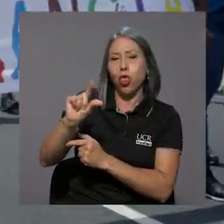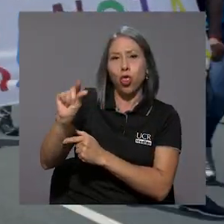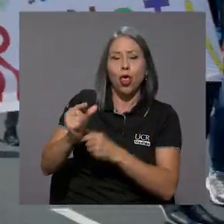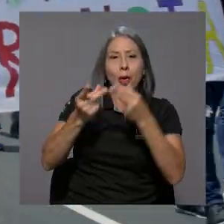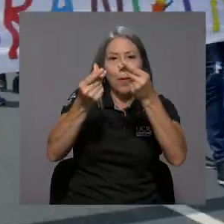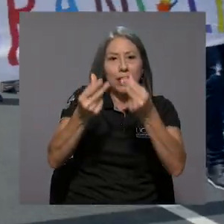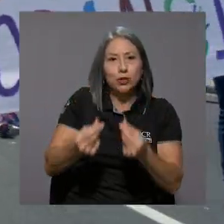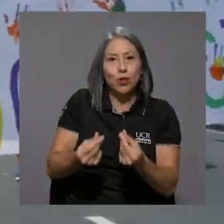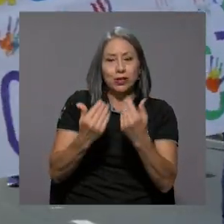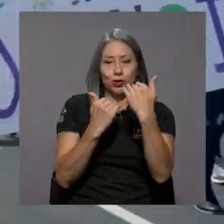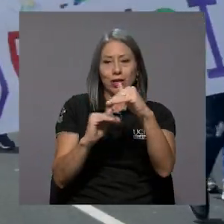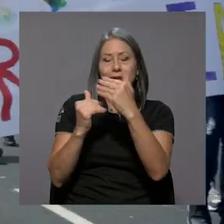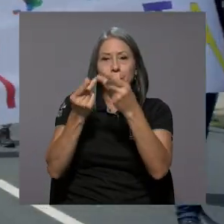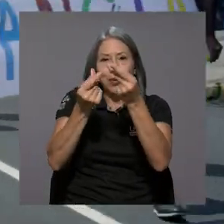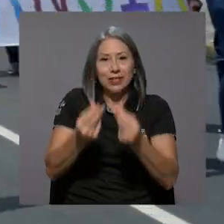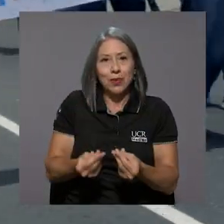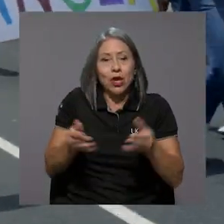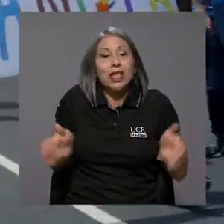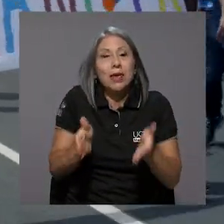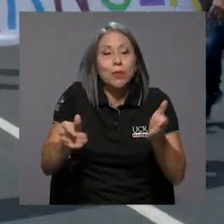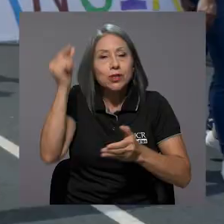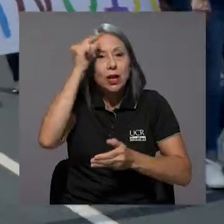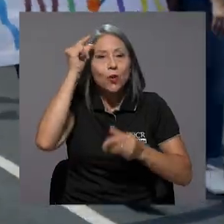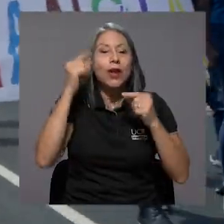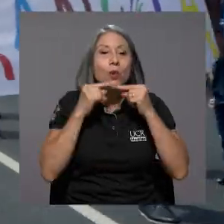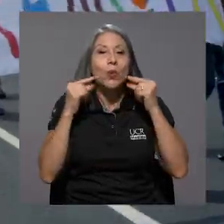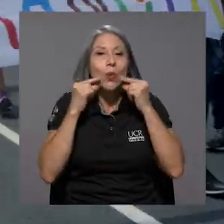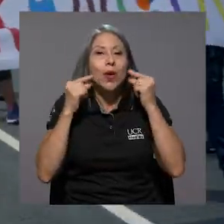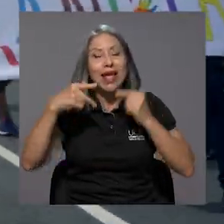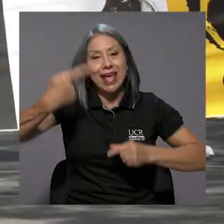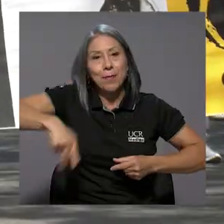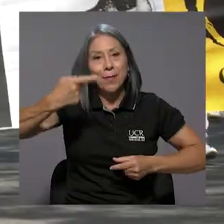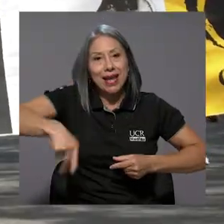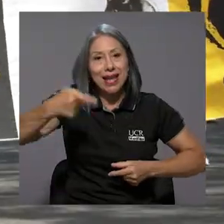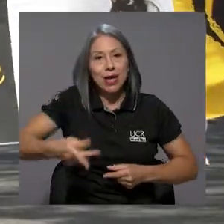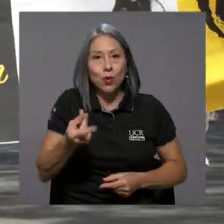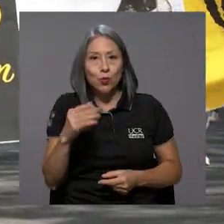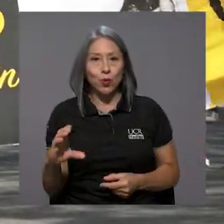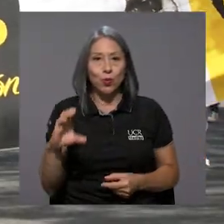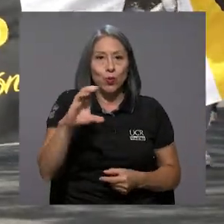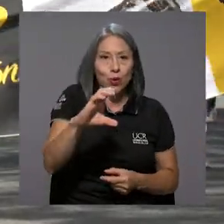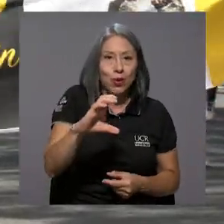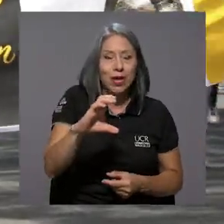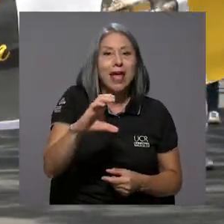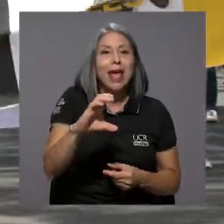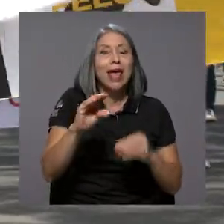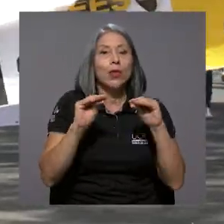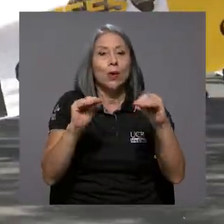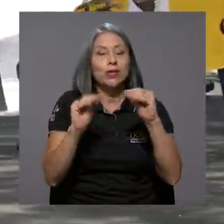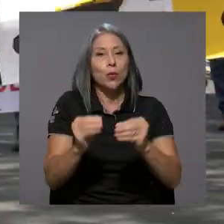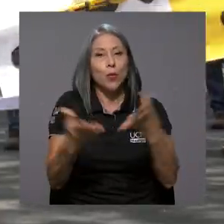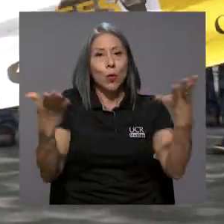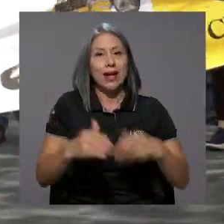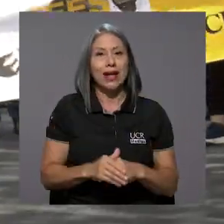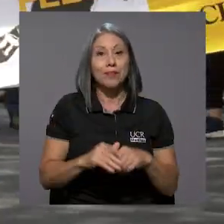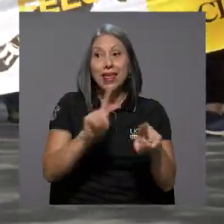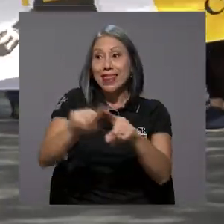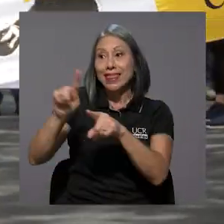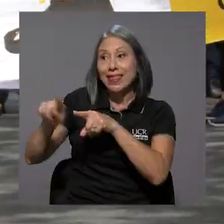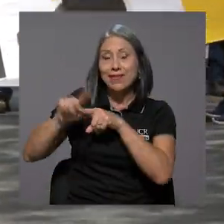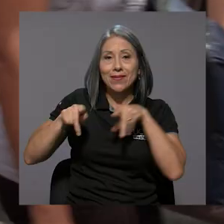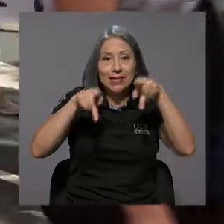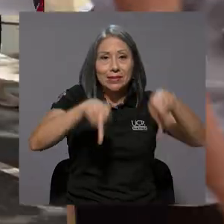presupuestarios que impulsa el gobierno del presidente Rodrigo Chávez y que ponen en peligro la inversión estatal en educación pública.